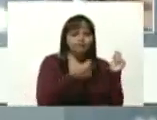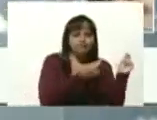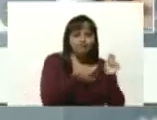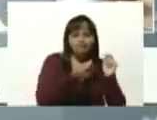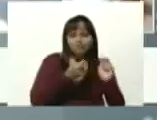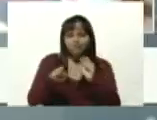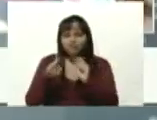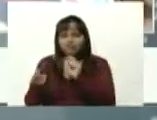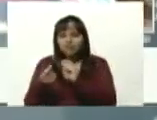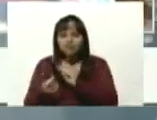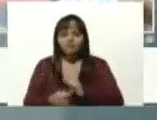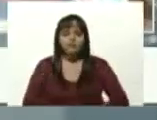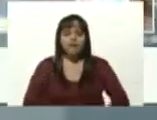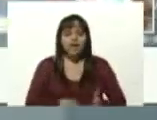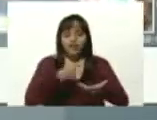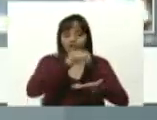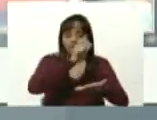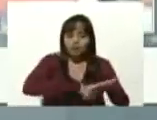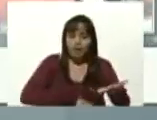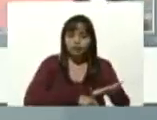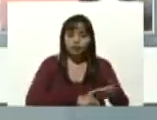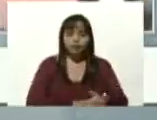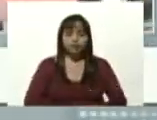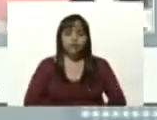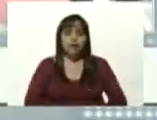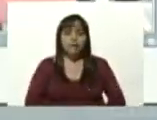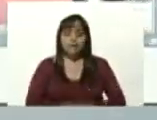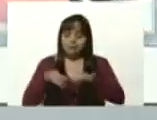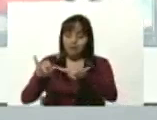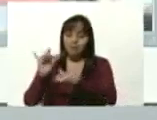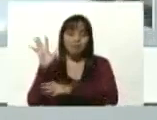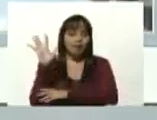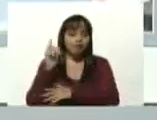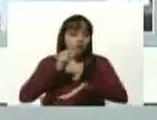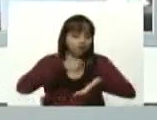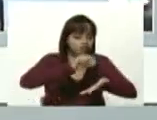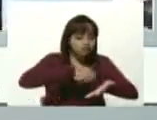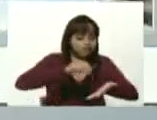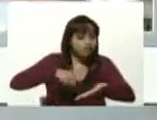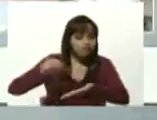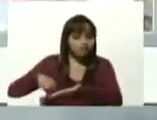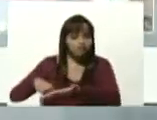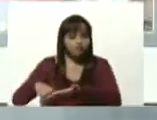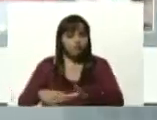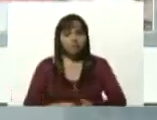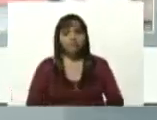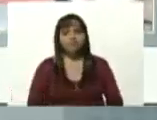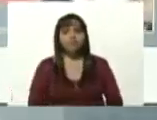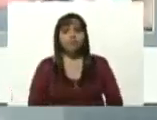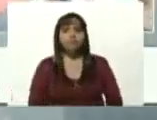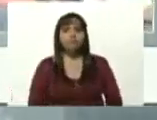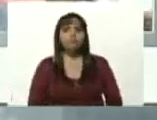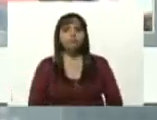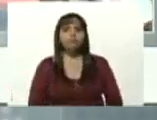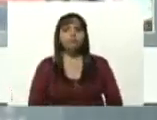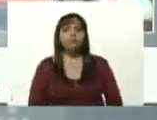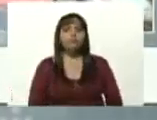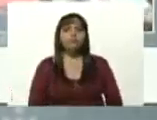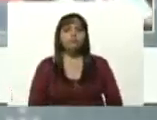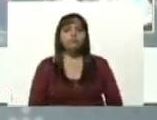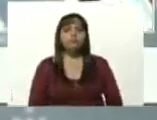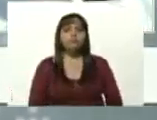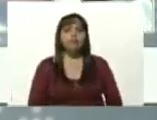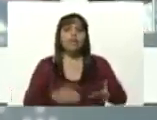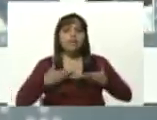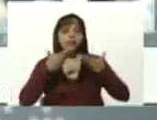se firmaron de puña y letra los documentos y se emitió